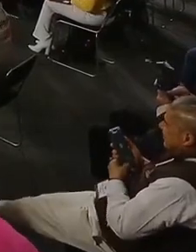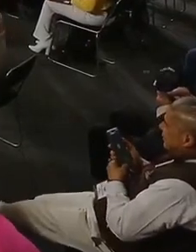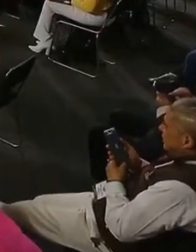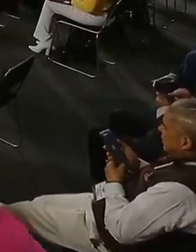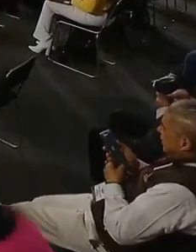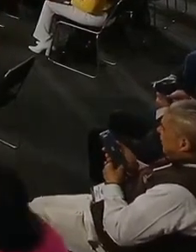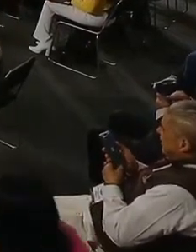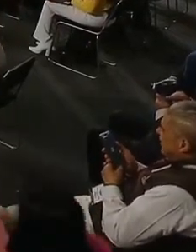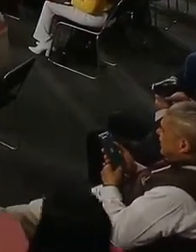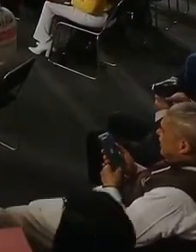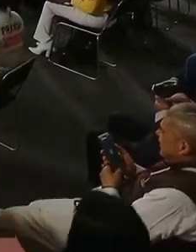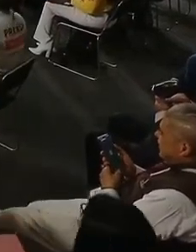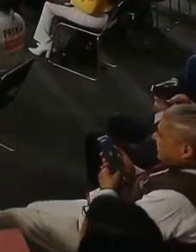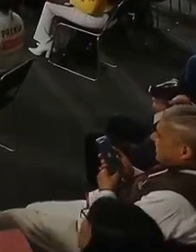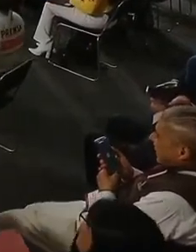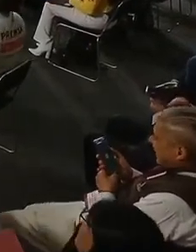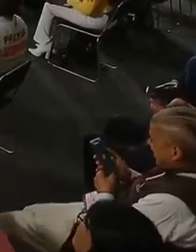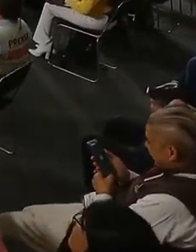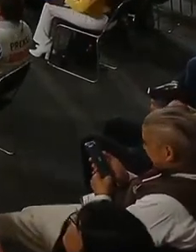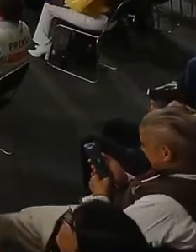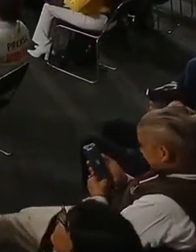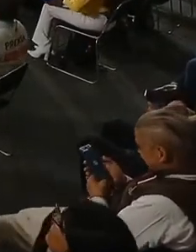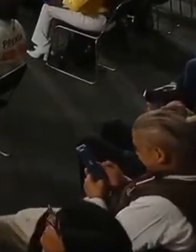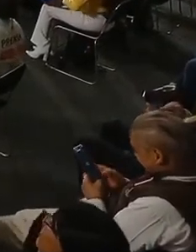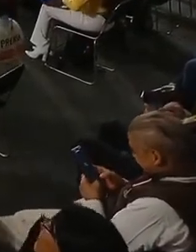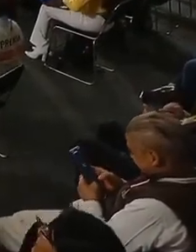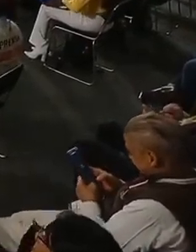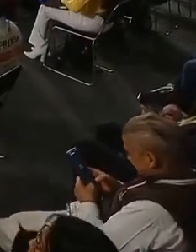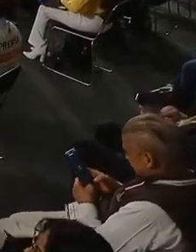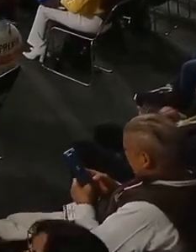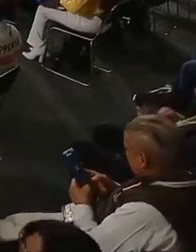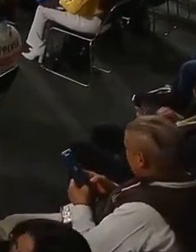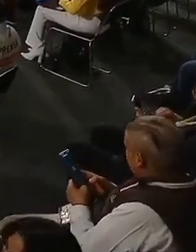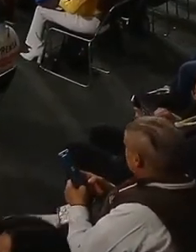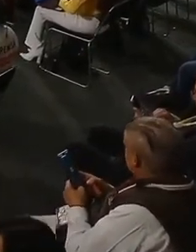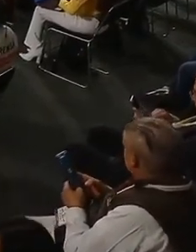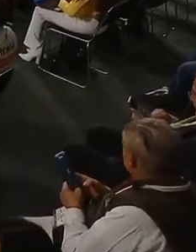¿cómo están? Ánimo, ánimo, ánimo.